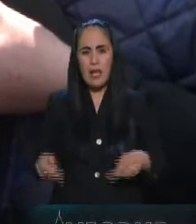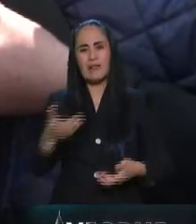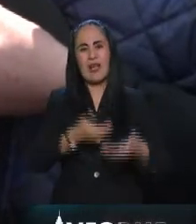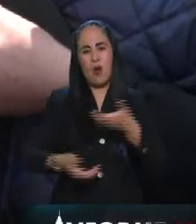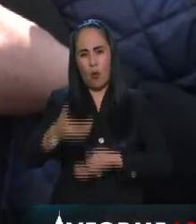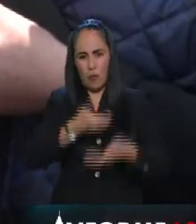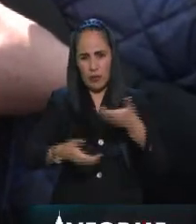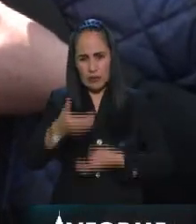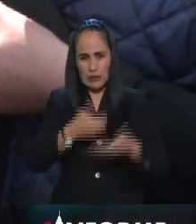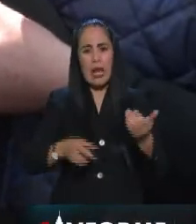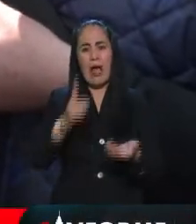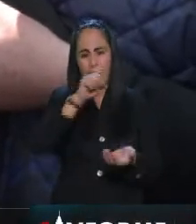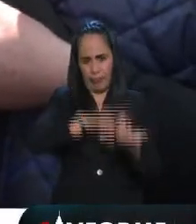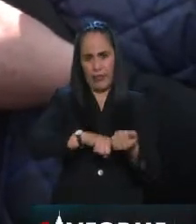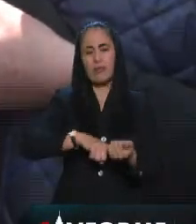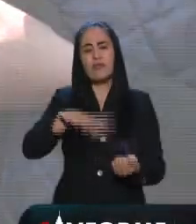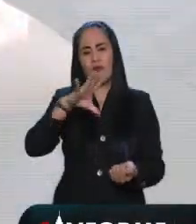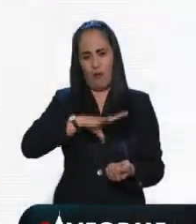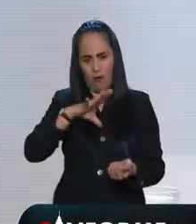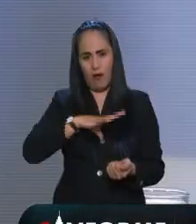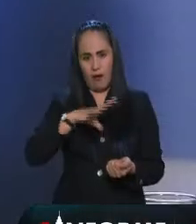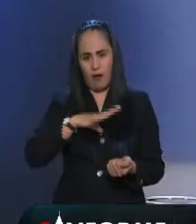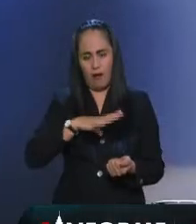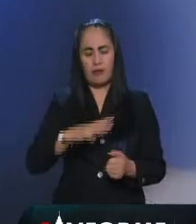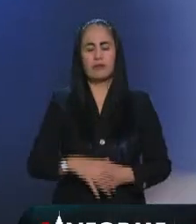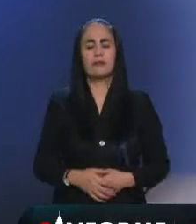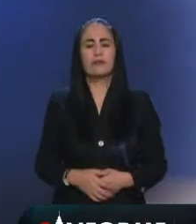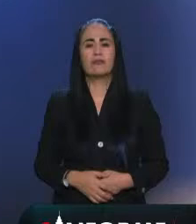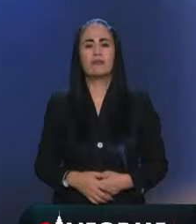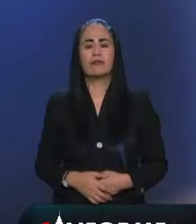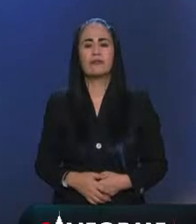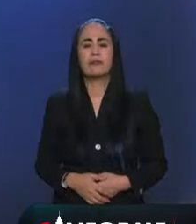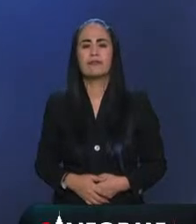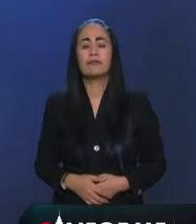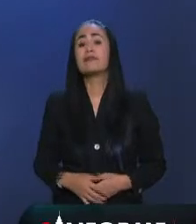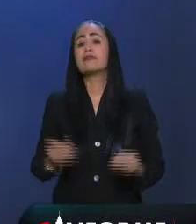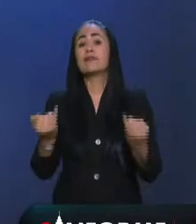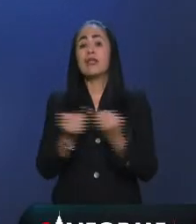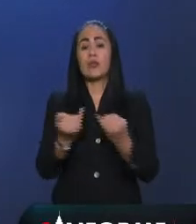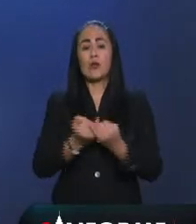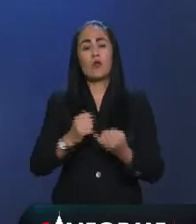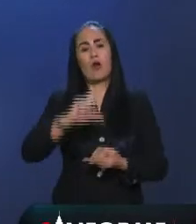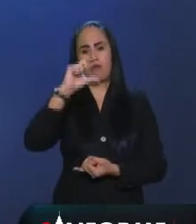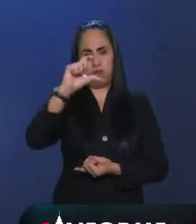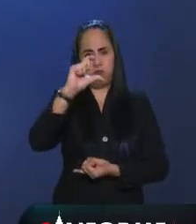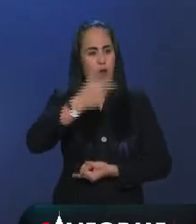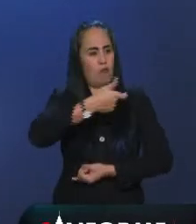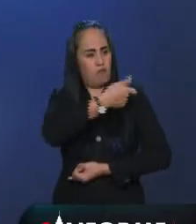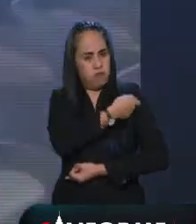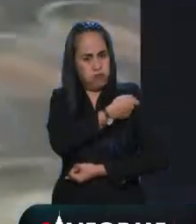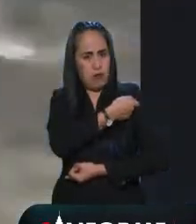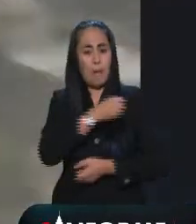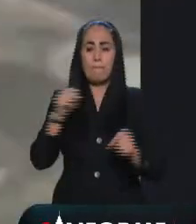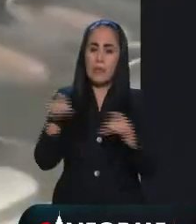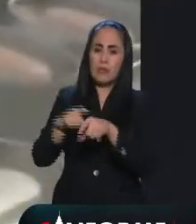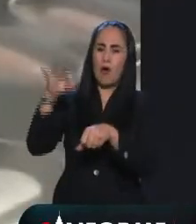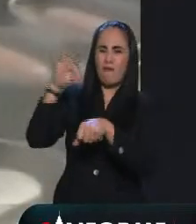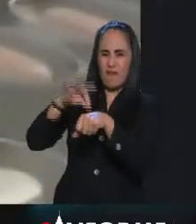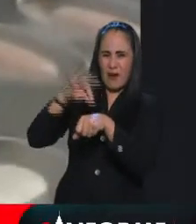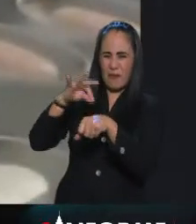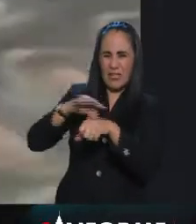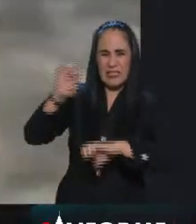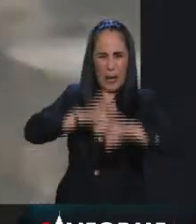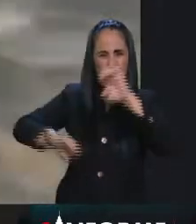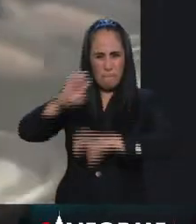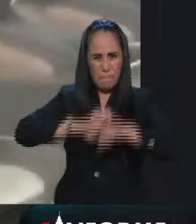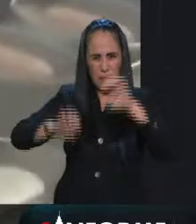algunos de los kioscos de pruebas. A la par del desarrollo de las vacunas, las farmacéuticas también han realizado investigaciones para contar con